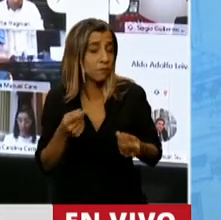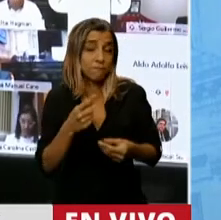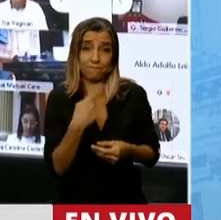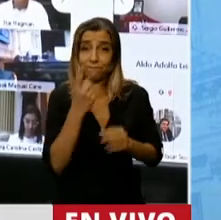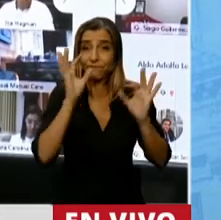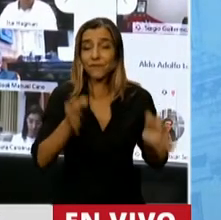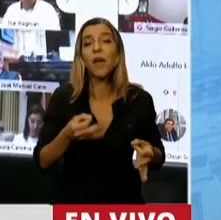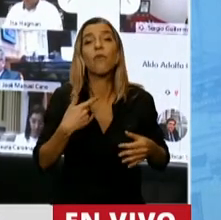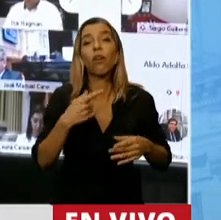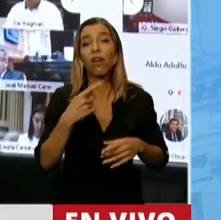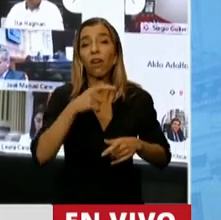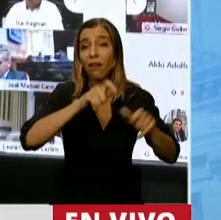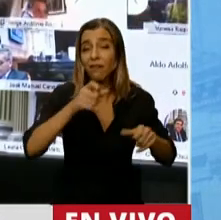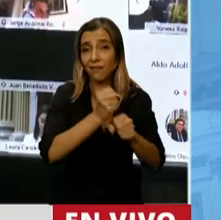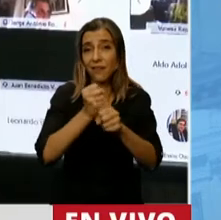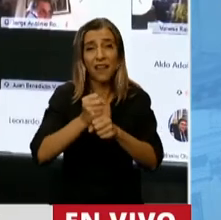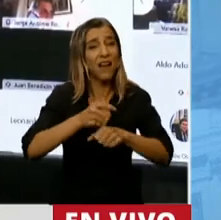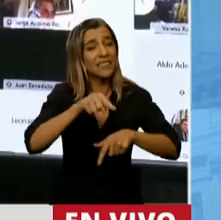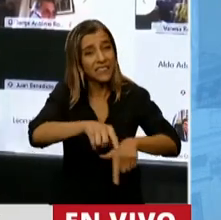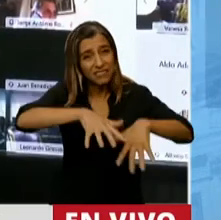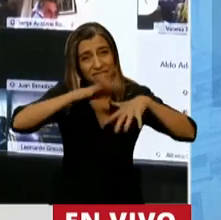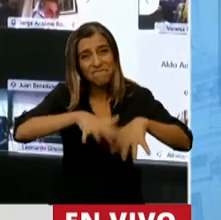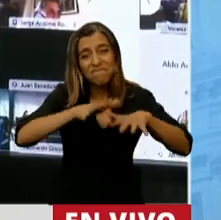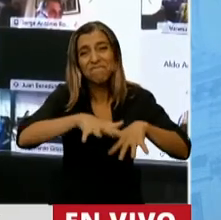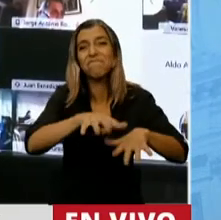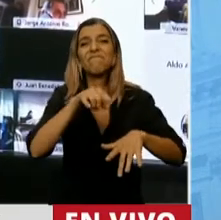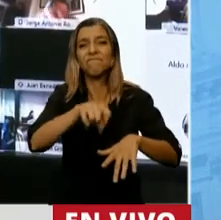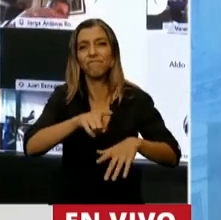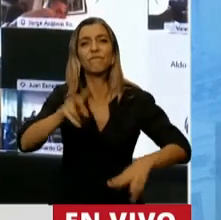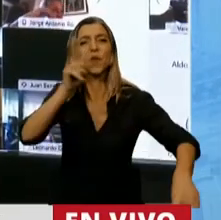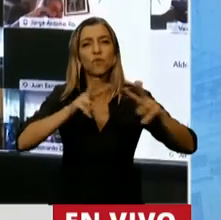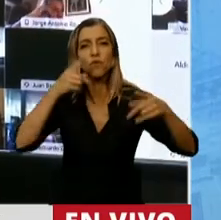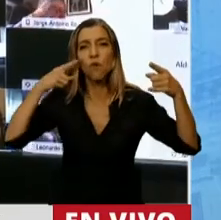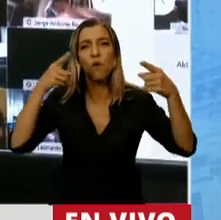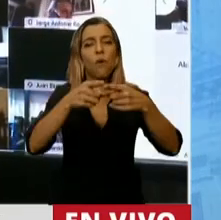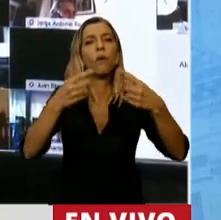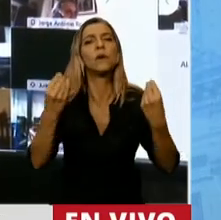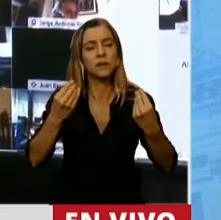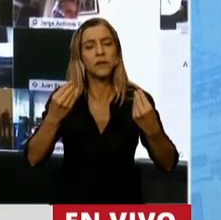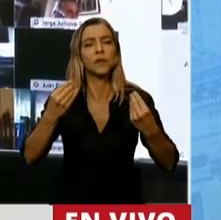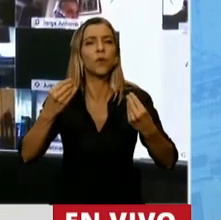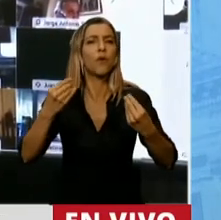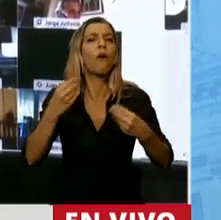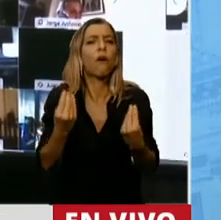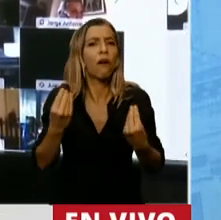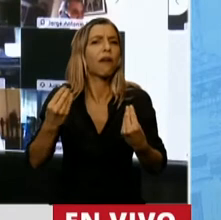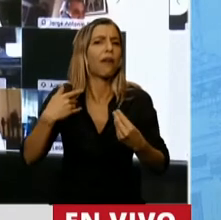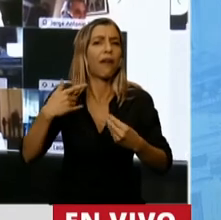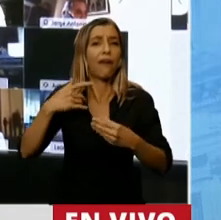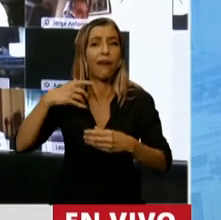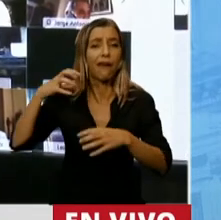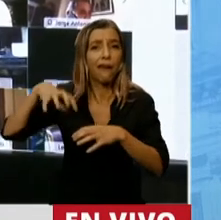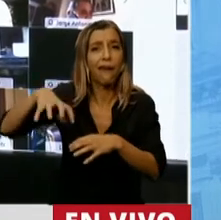y al Fondo Monetario Internacional que quieren imponer que esta crisis la paguen los sectores